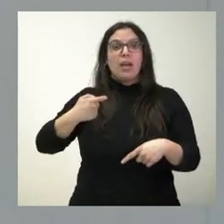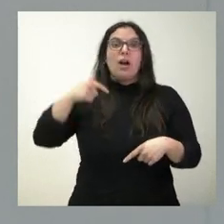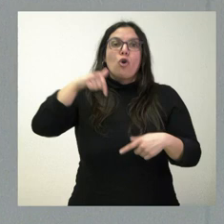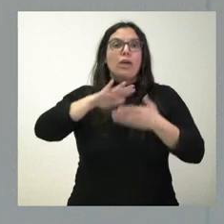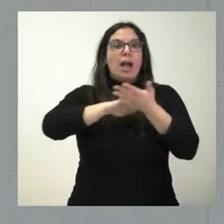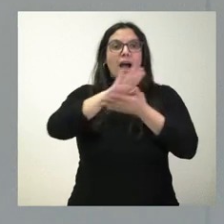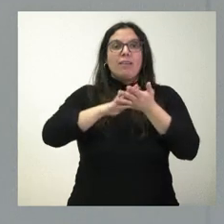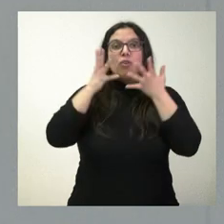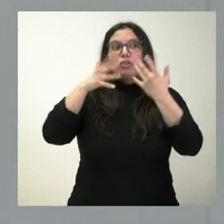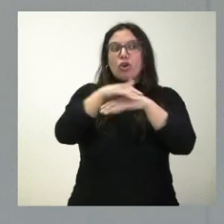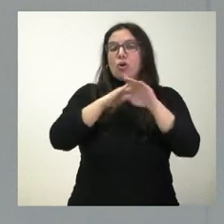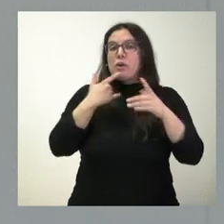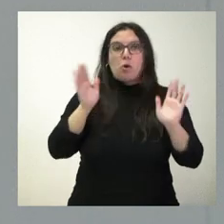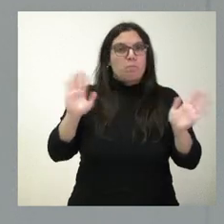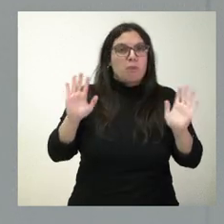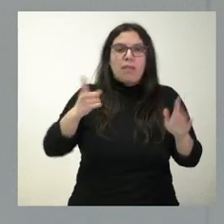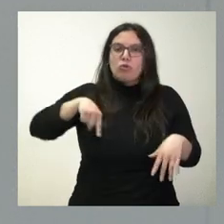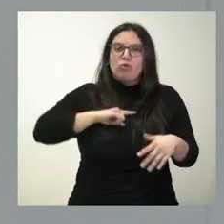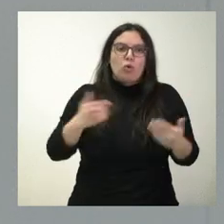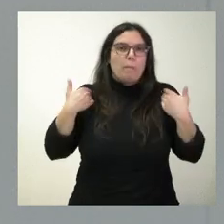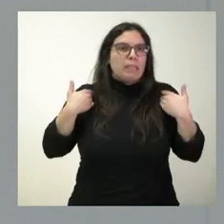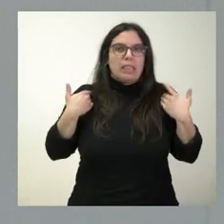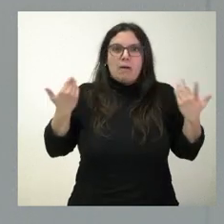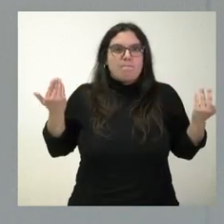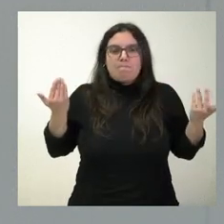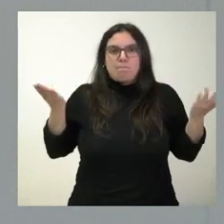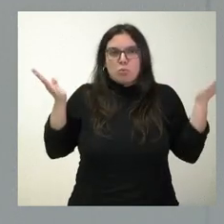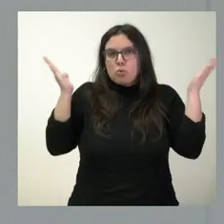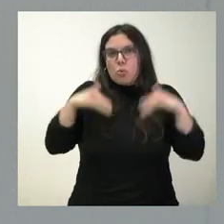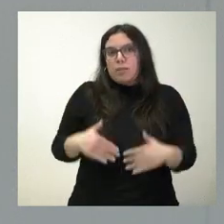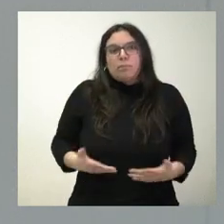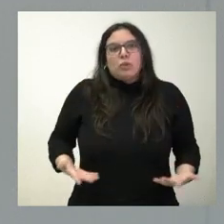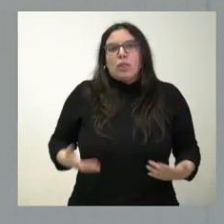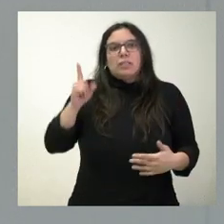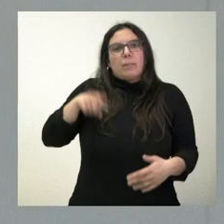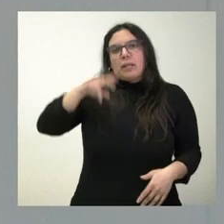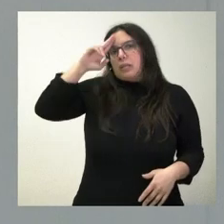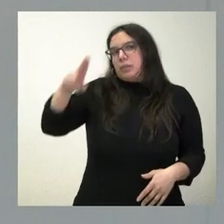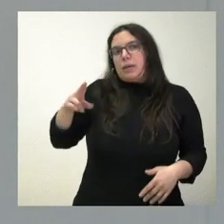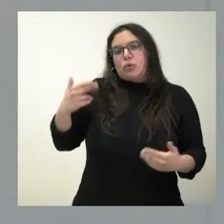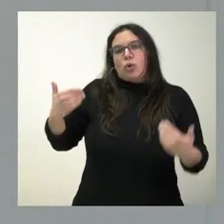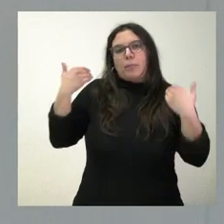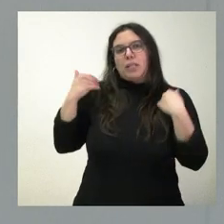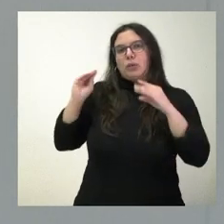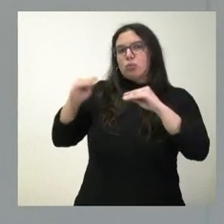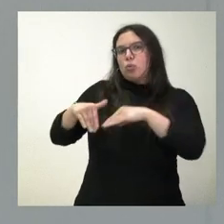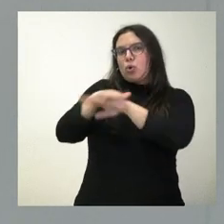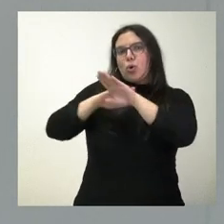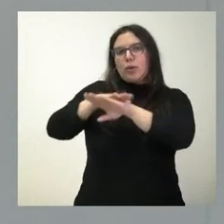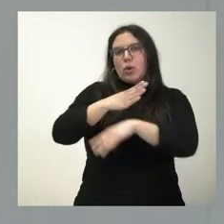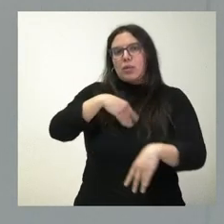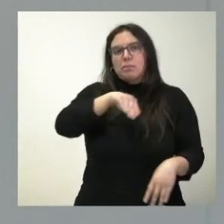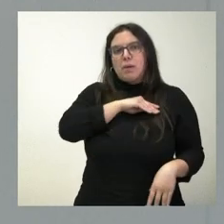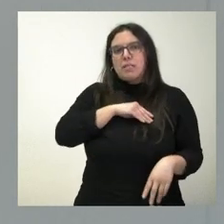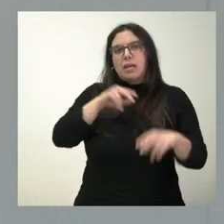de Gobierno, no están dentro de nuestro ámbito de competencias y, por tanto, también respetamos mucho las competencias que el Gobierno tiene